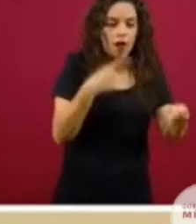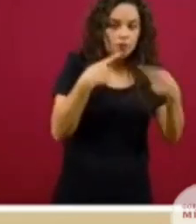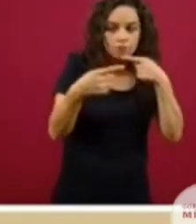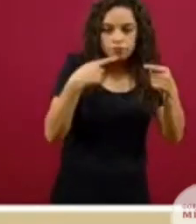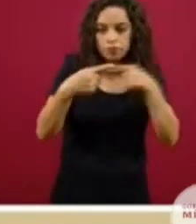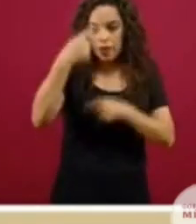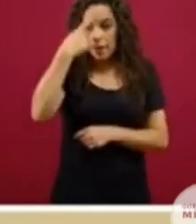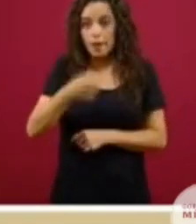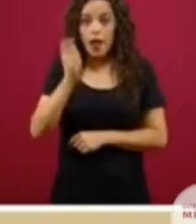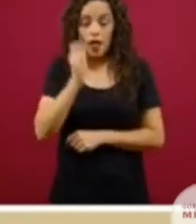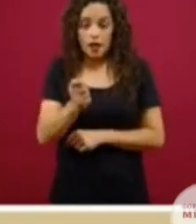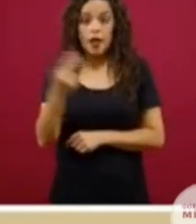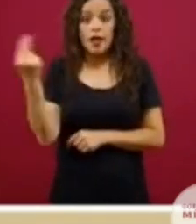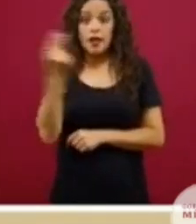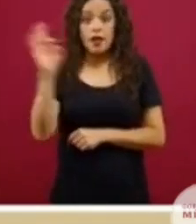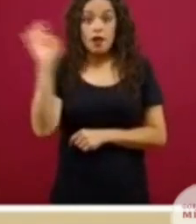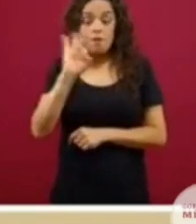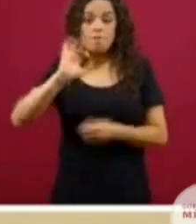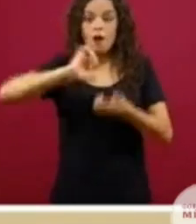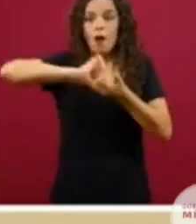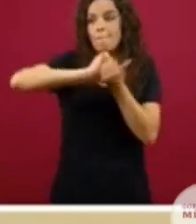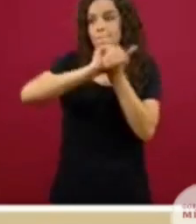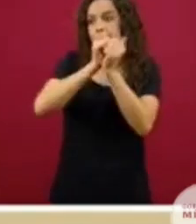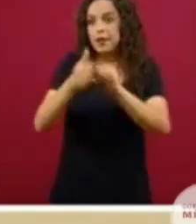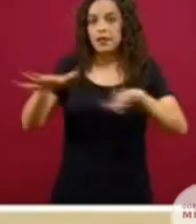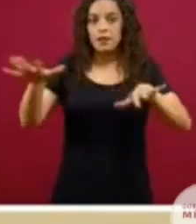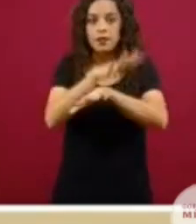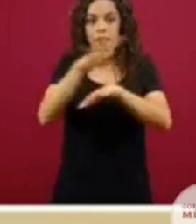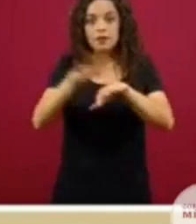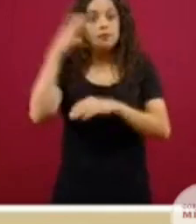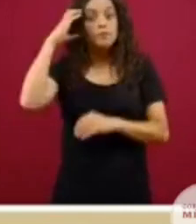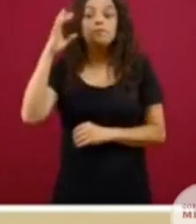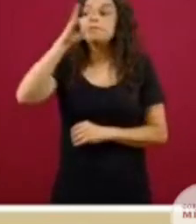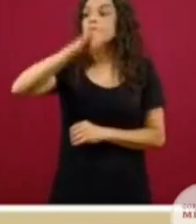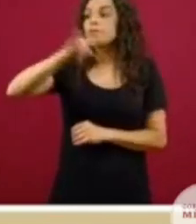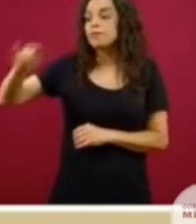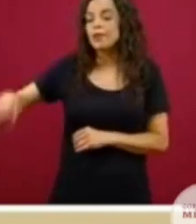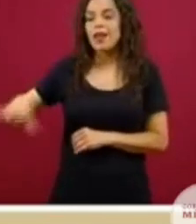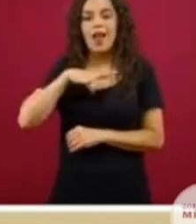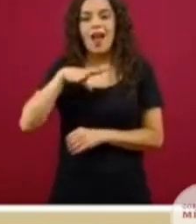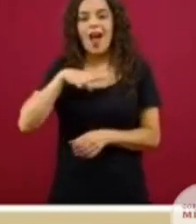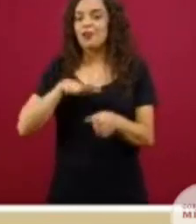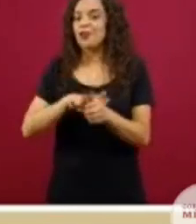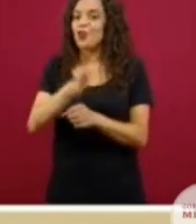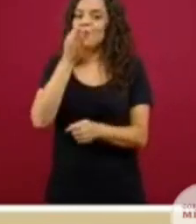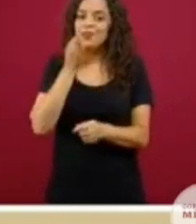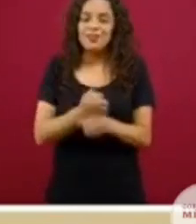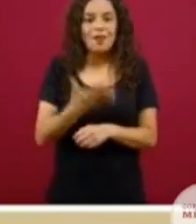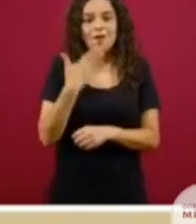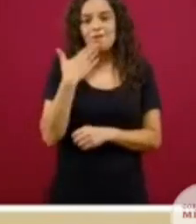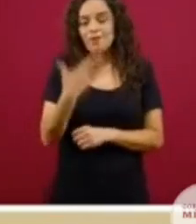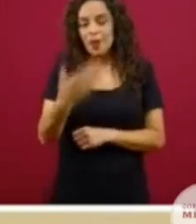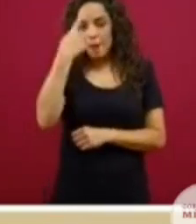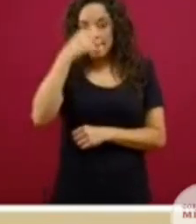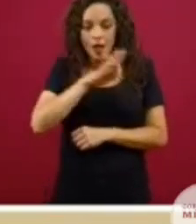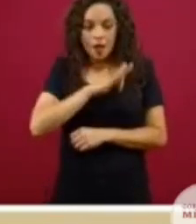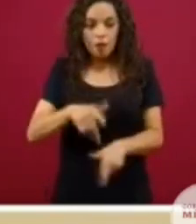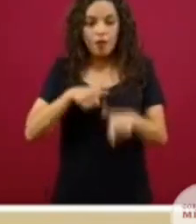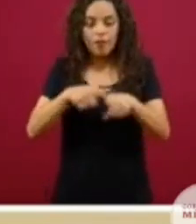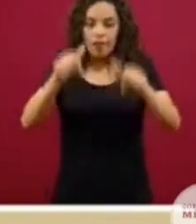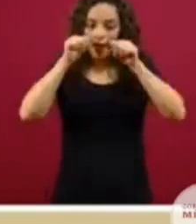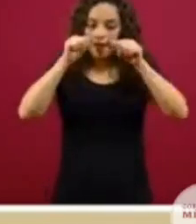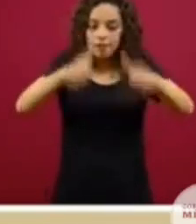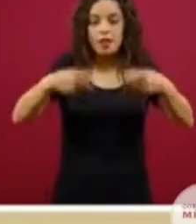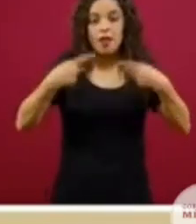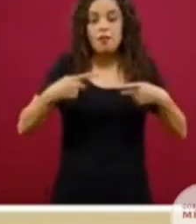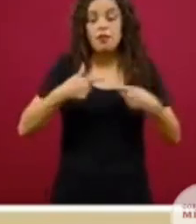expansión puedan tener la suficiencia de camas necesarias para poder seguir atendiendo a pacientes graves, que